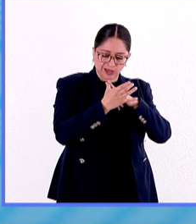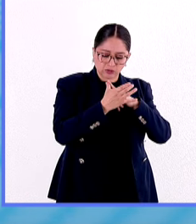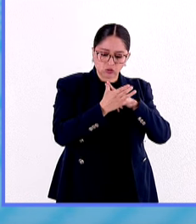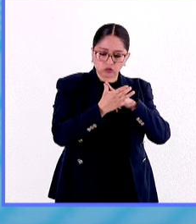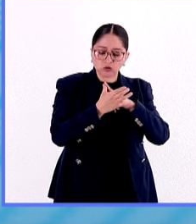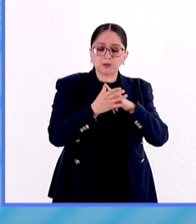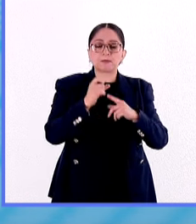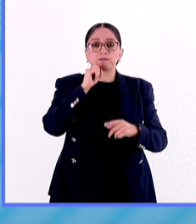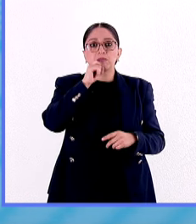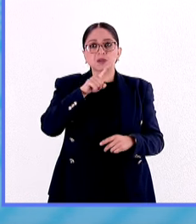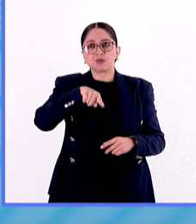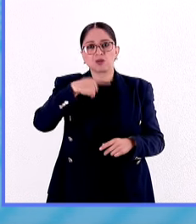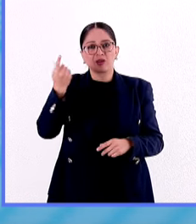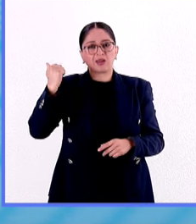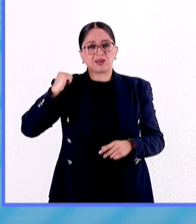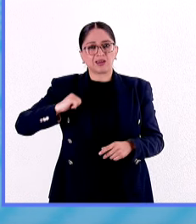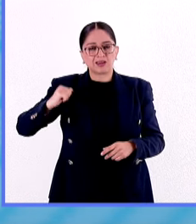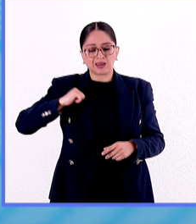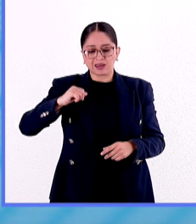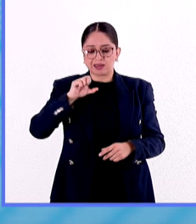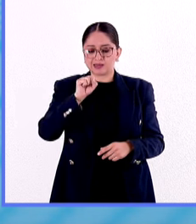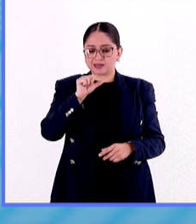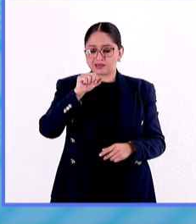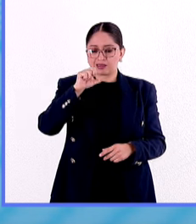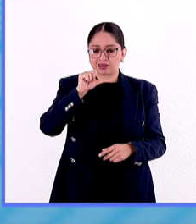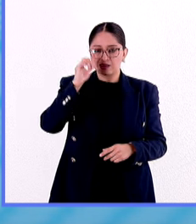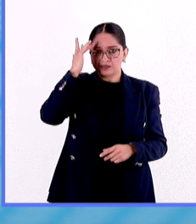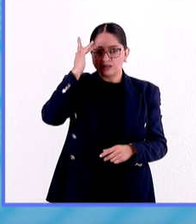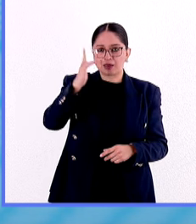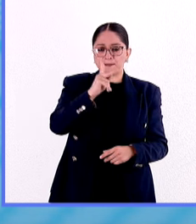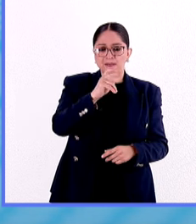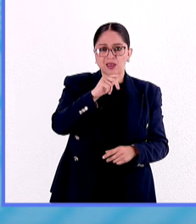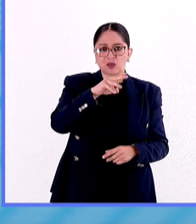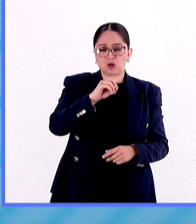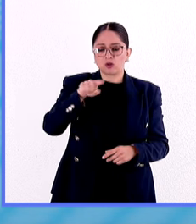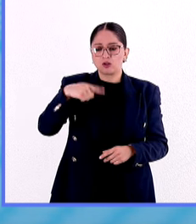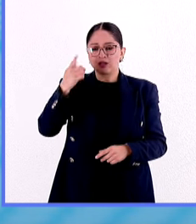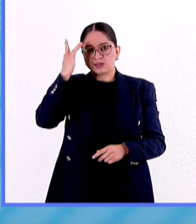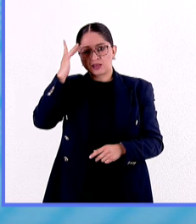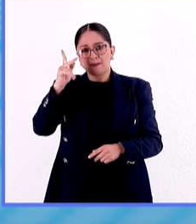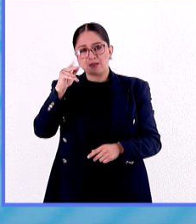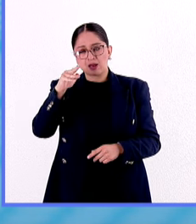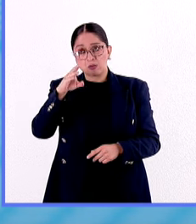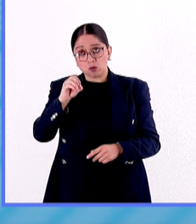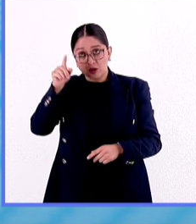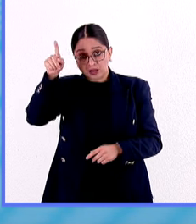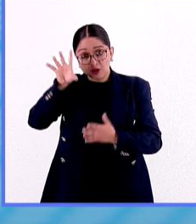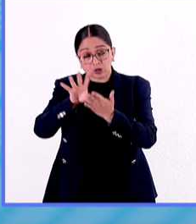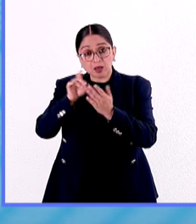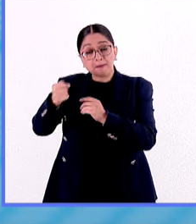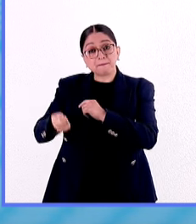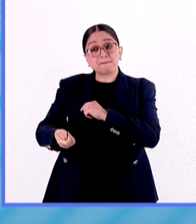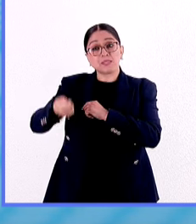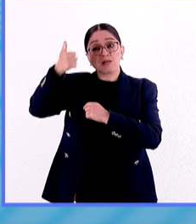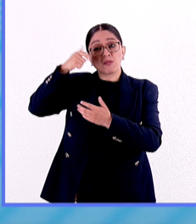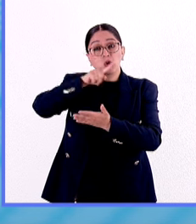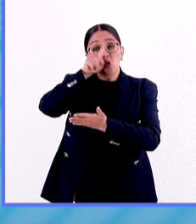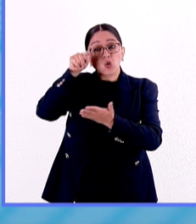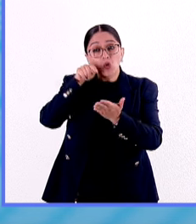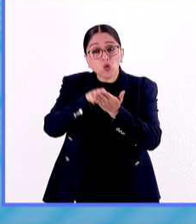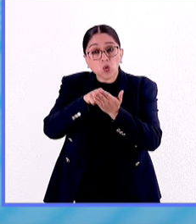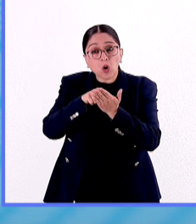antiguo templo de San Pedro y San Pablo, que es la sede en donde se localiza el Museo de las Constituciones, fue el primer recinto parlamentario de nuestro país.